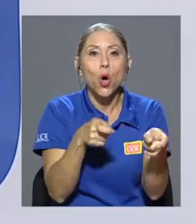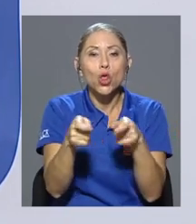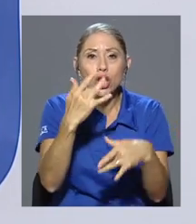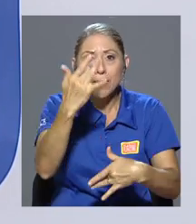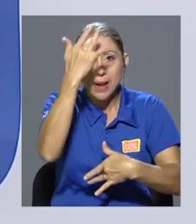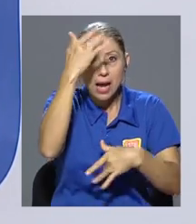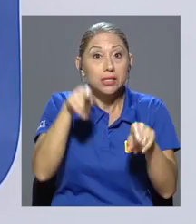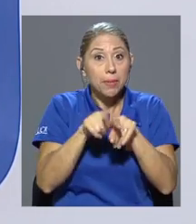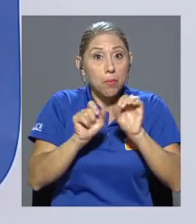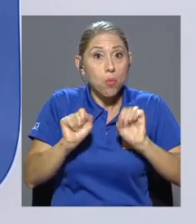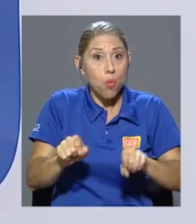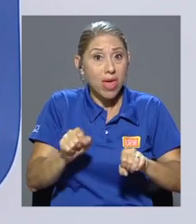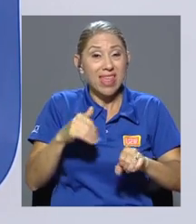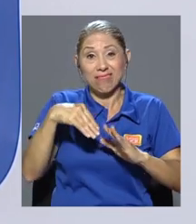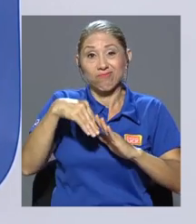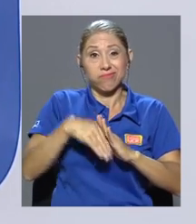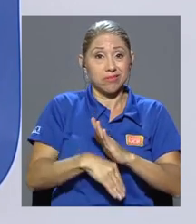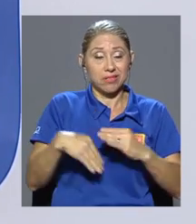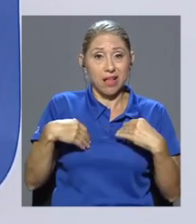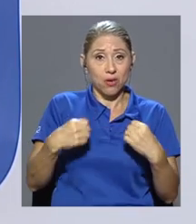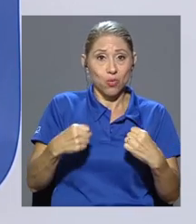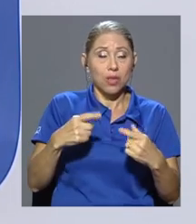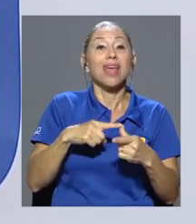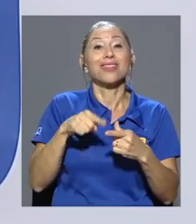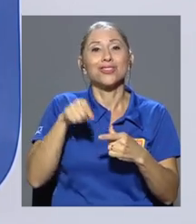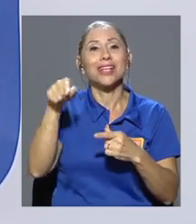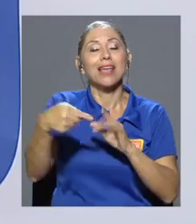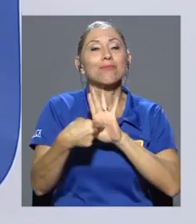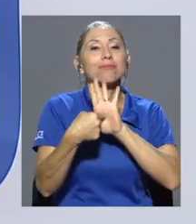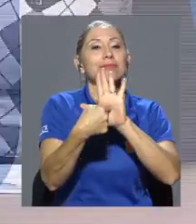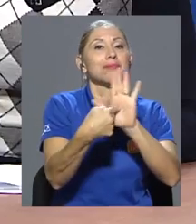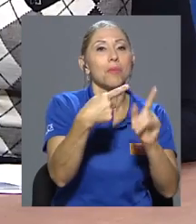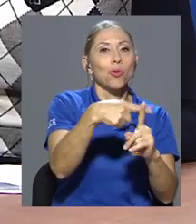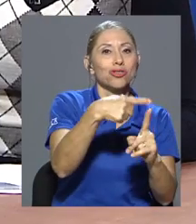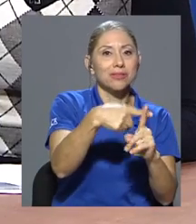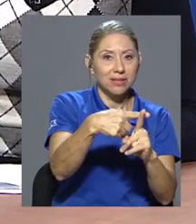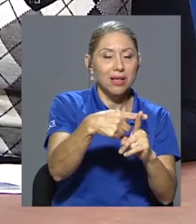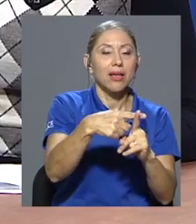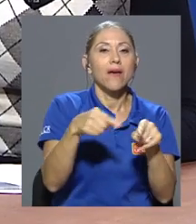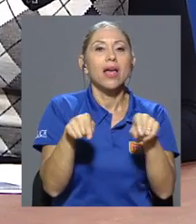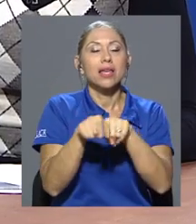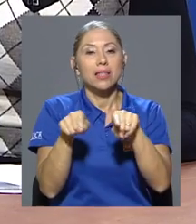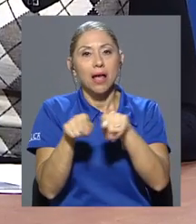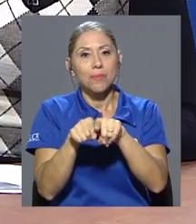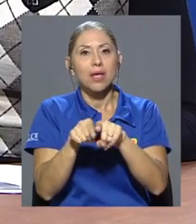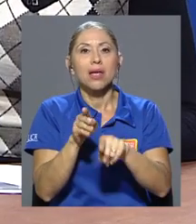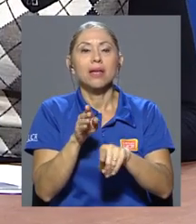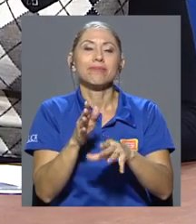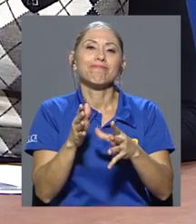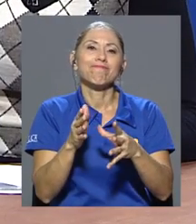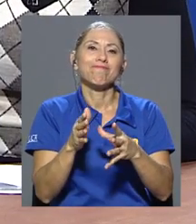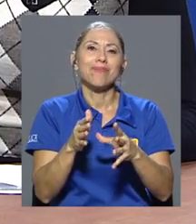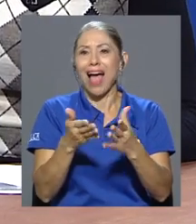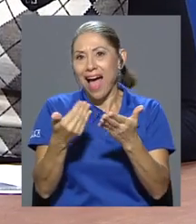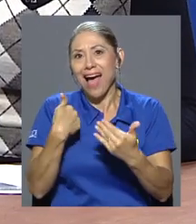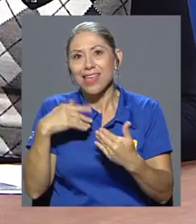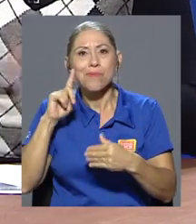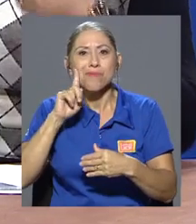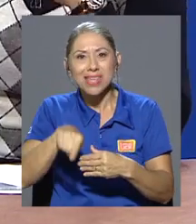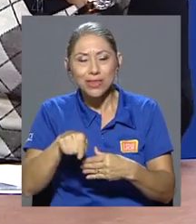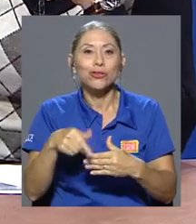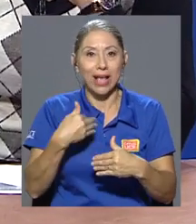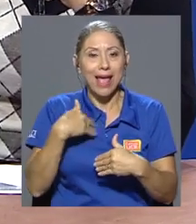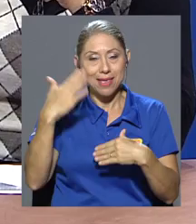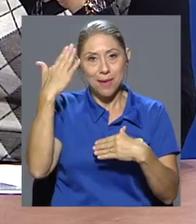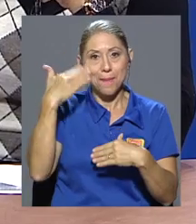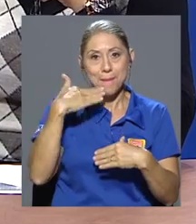humanos. Entonces el documental rescata esos servicios, la parte positiva, y también trata de derrumbar los mitos y la mala